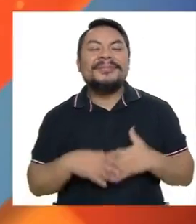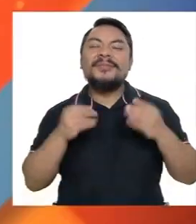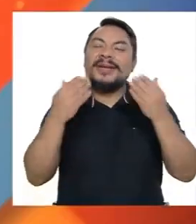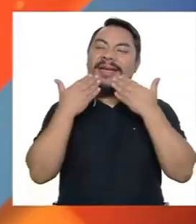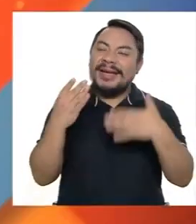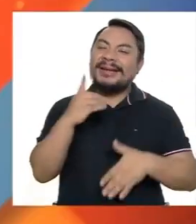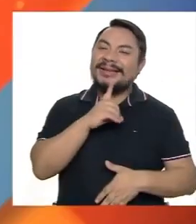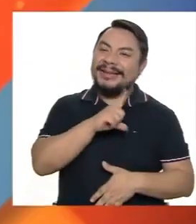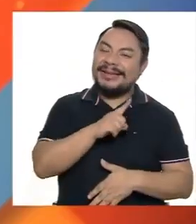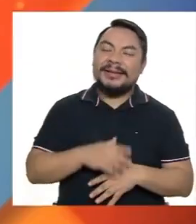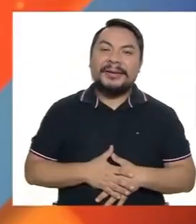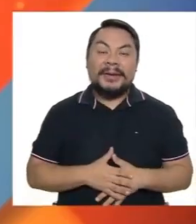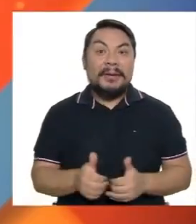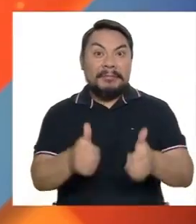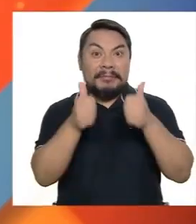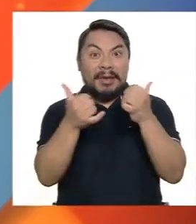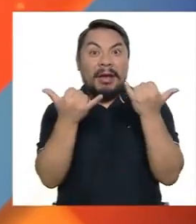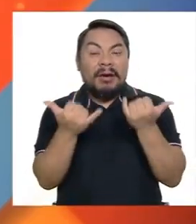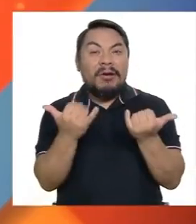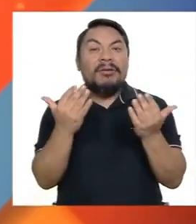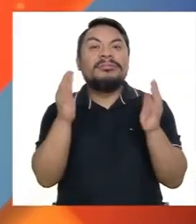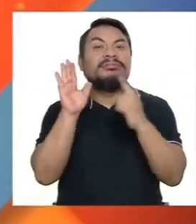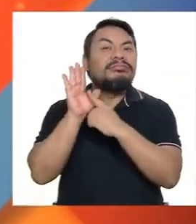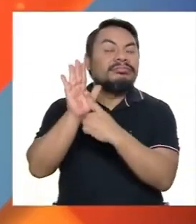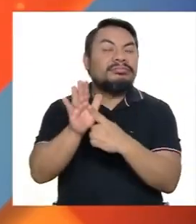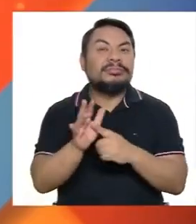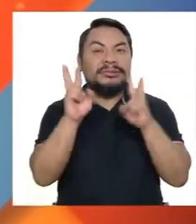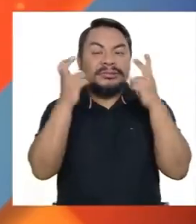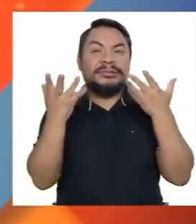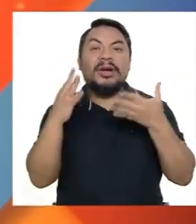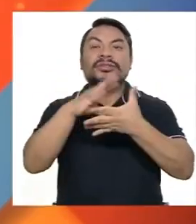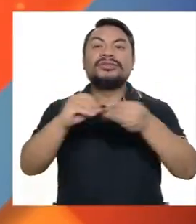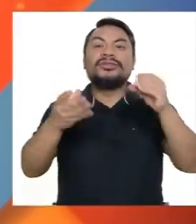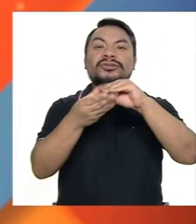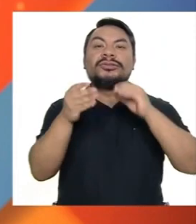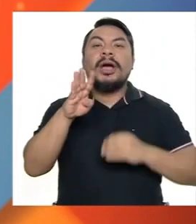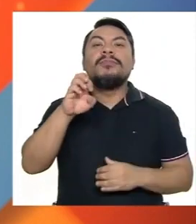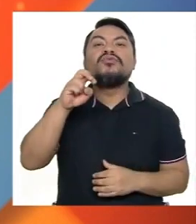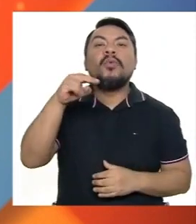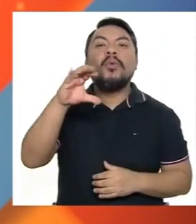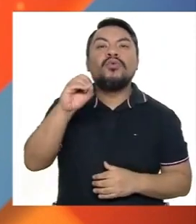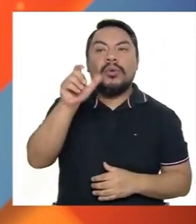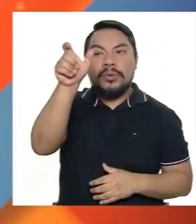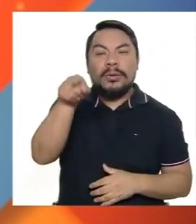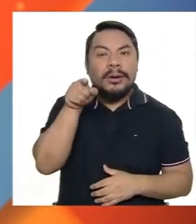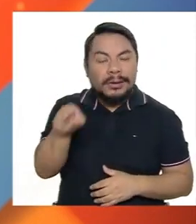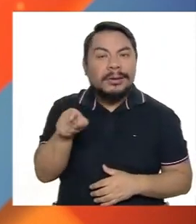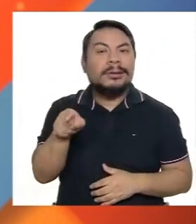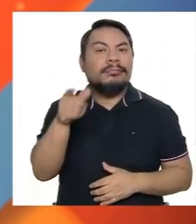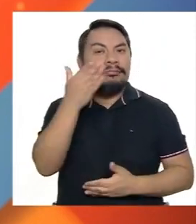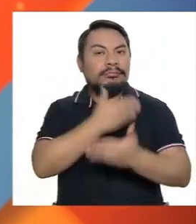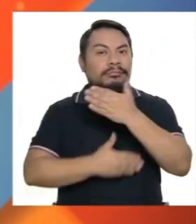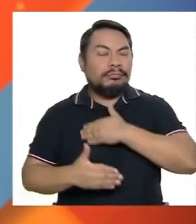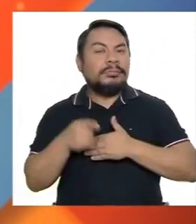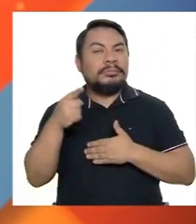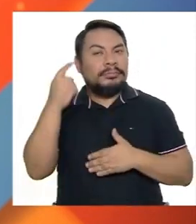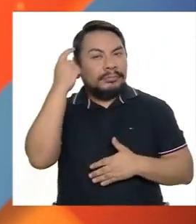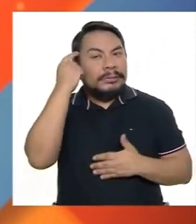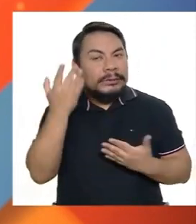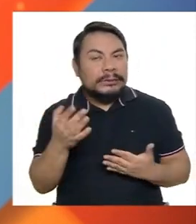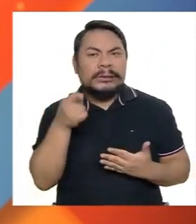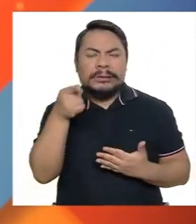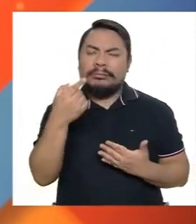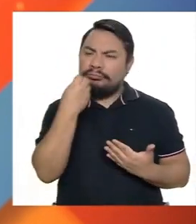Muchas gracias, Daniel. Muy bien, ahora nos toca presentar la historia de Bruno Giraldo Martínez, un joven con discapacidad